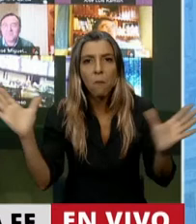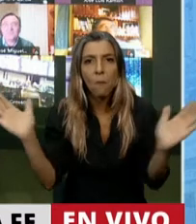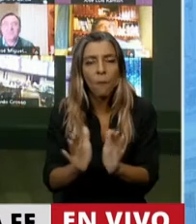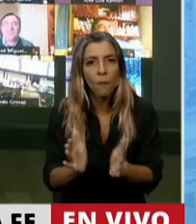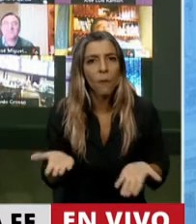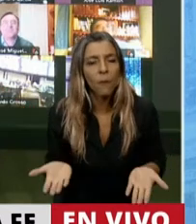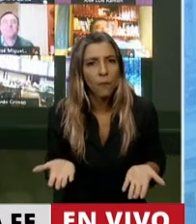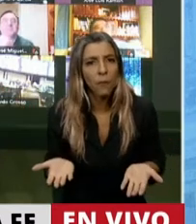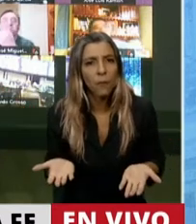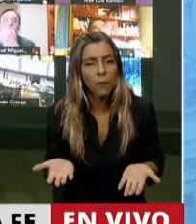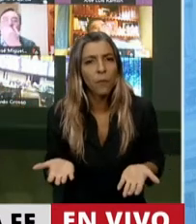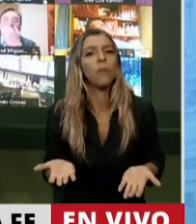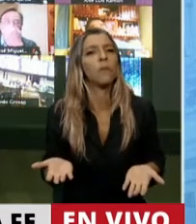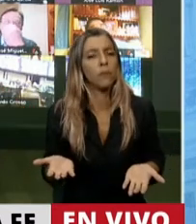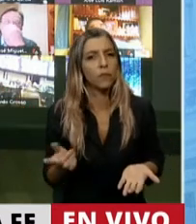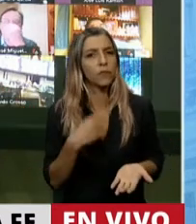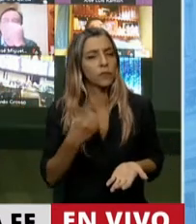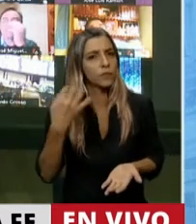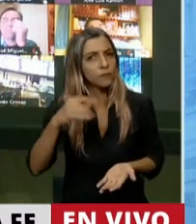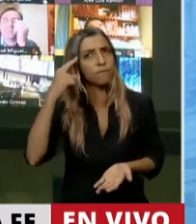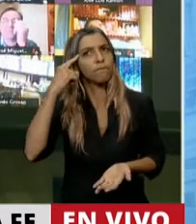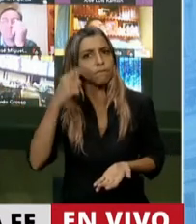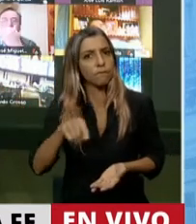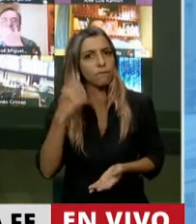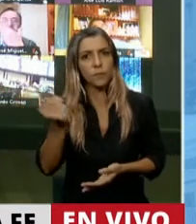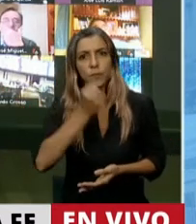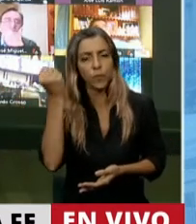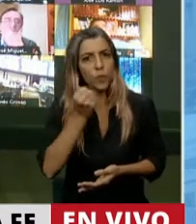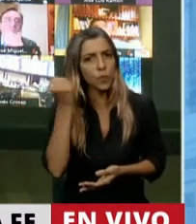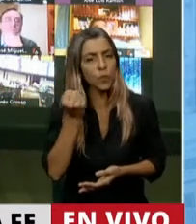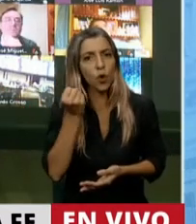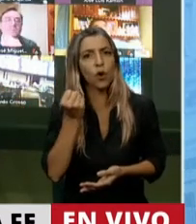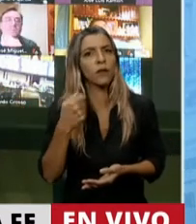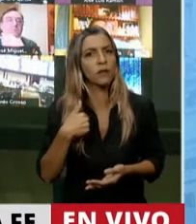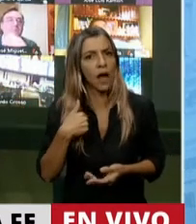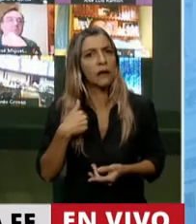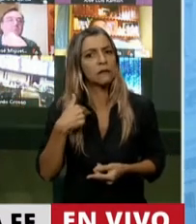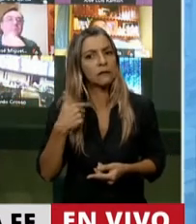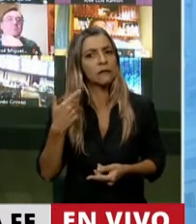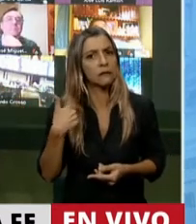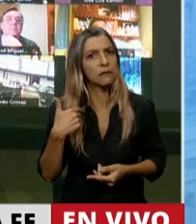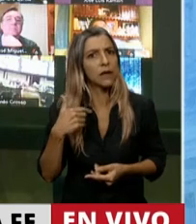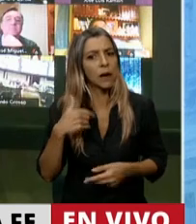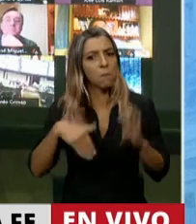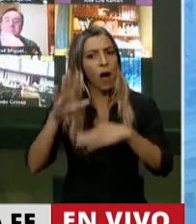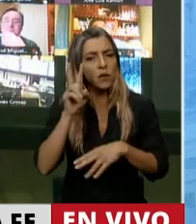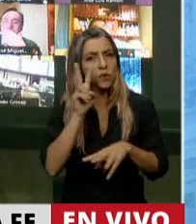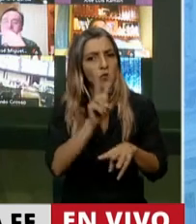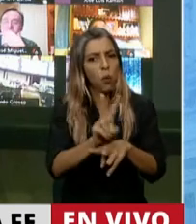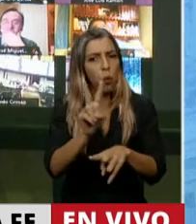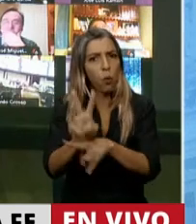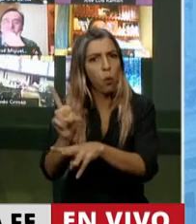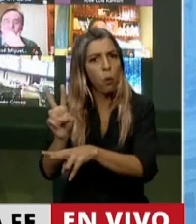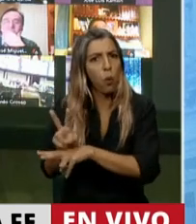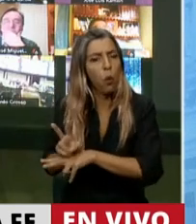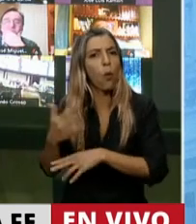la importancia de mantener cada vez más todo un recurso fitogenético y tratar